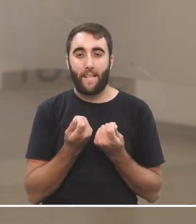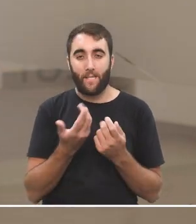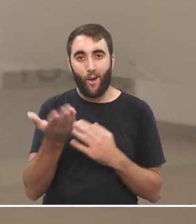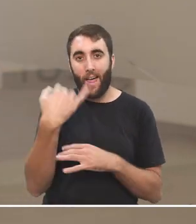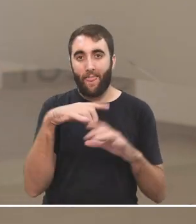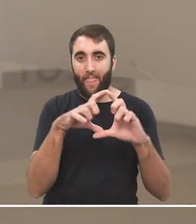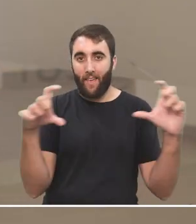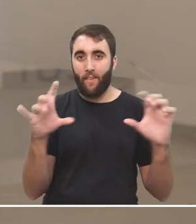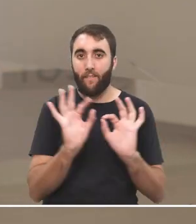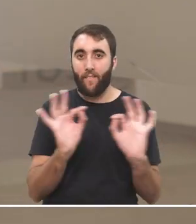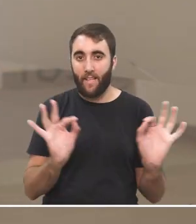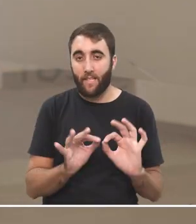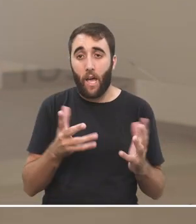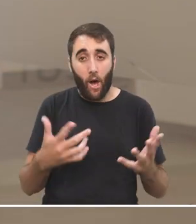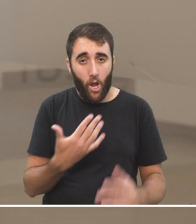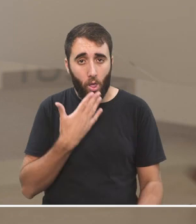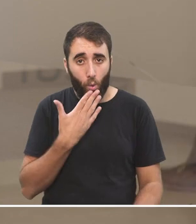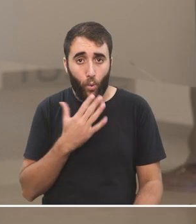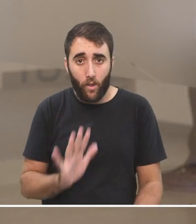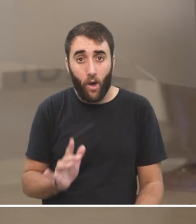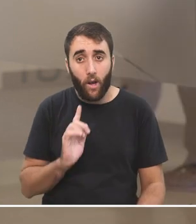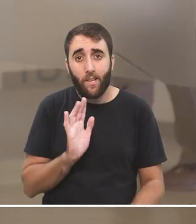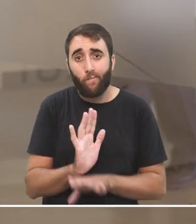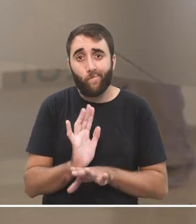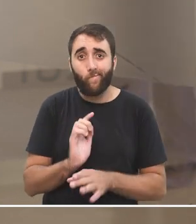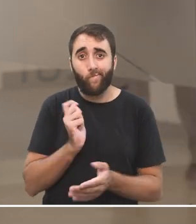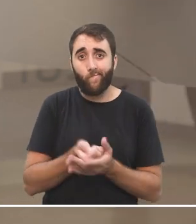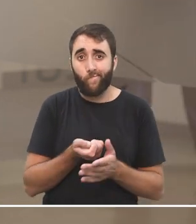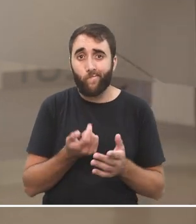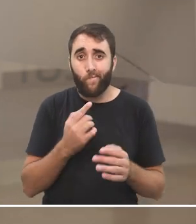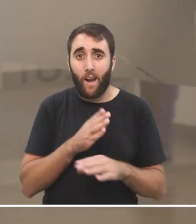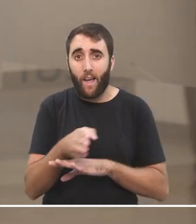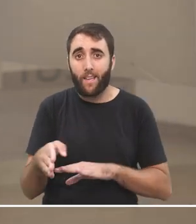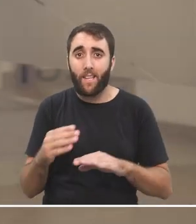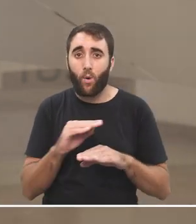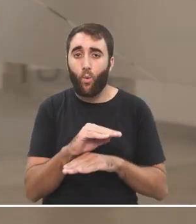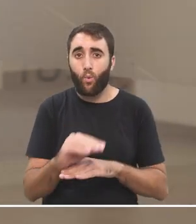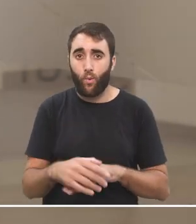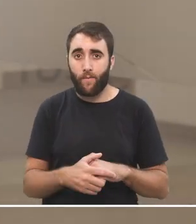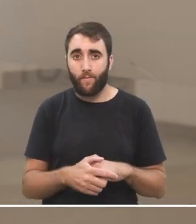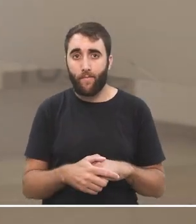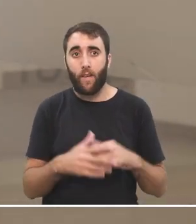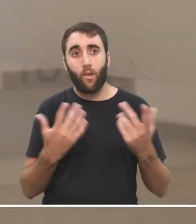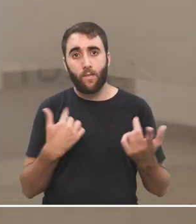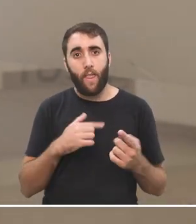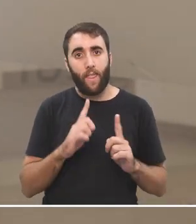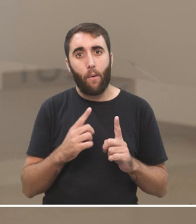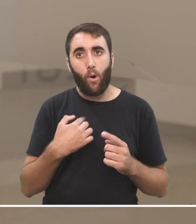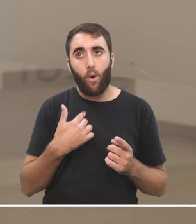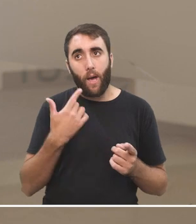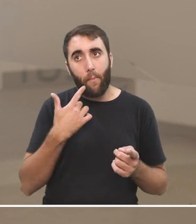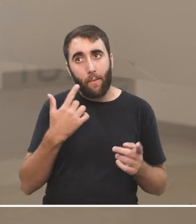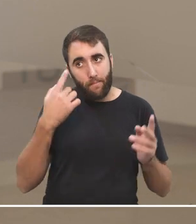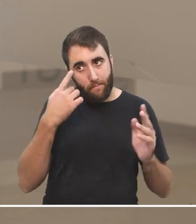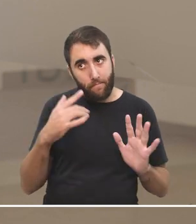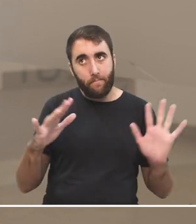eso está en cuestión ahora, le hemos puesto precio a todo y quizás haya que cuestionarlo, no sé, es